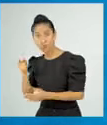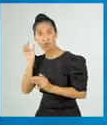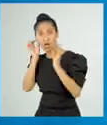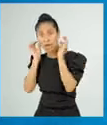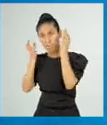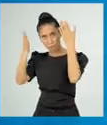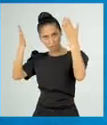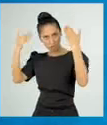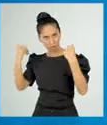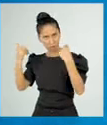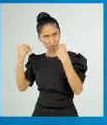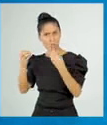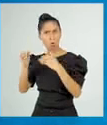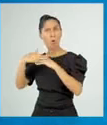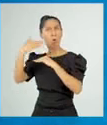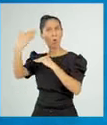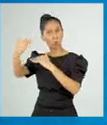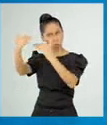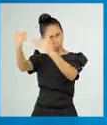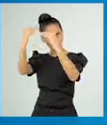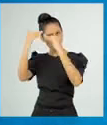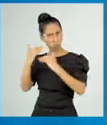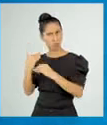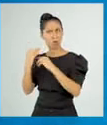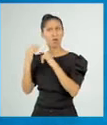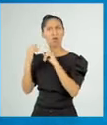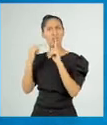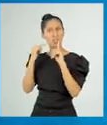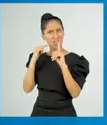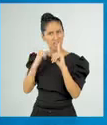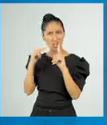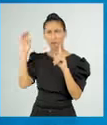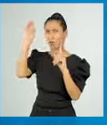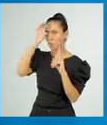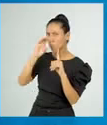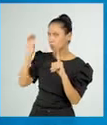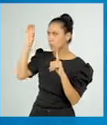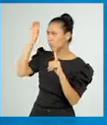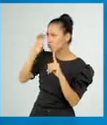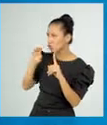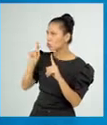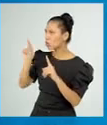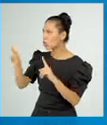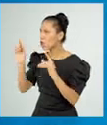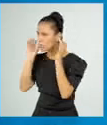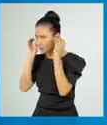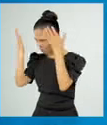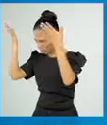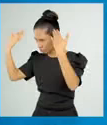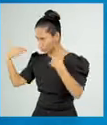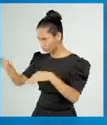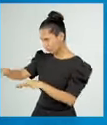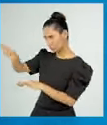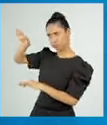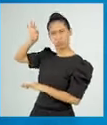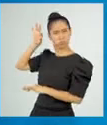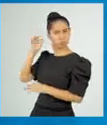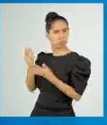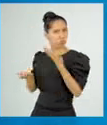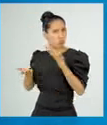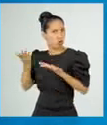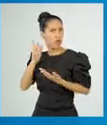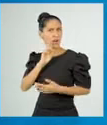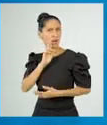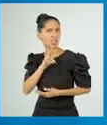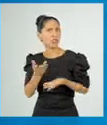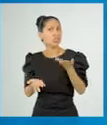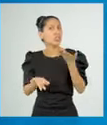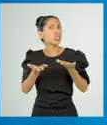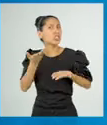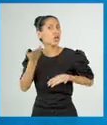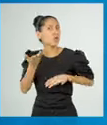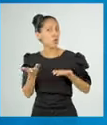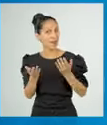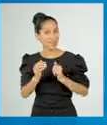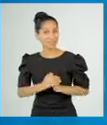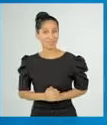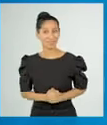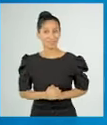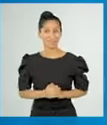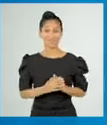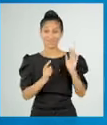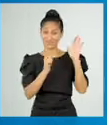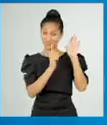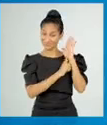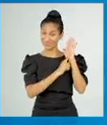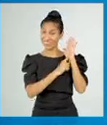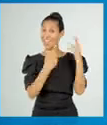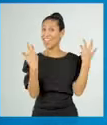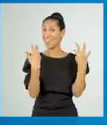Esta pregunta es para empezar a calentar el cerebro. Es de tipo literal. La respuesta es la alternativa